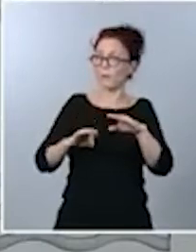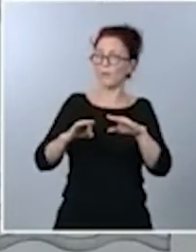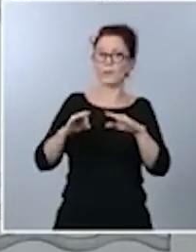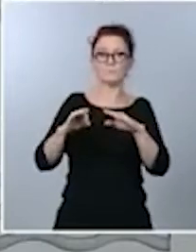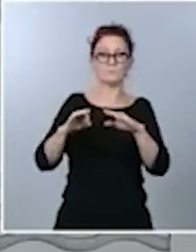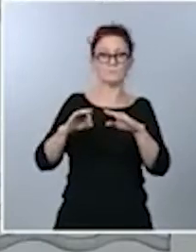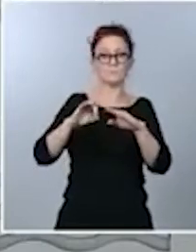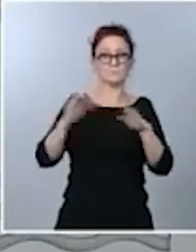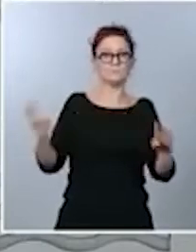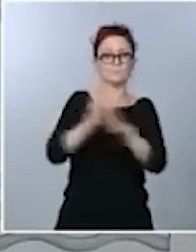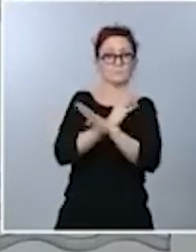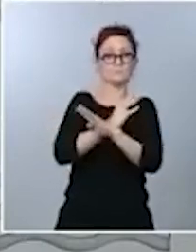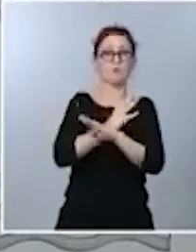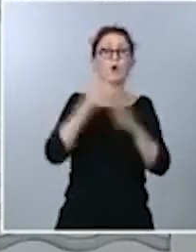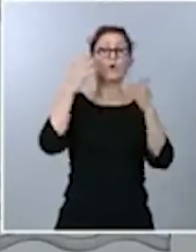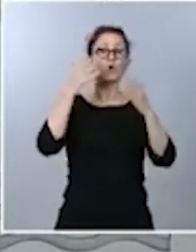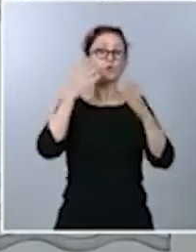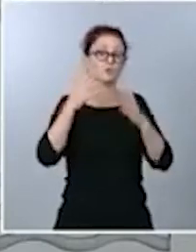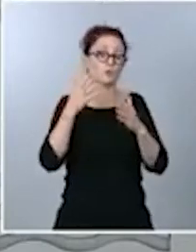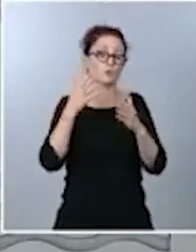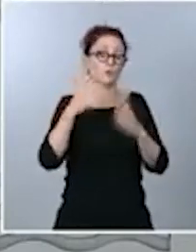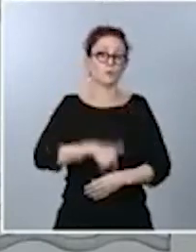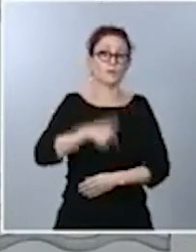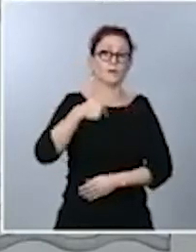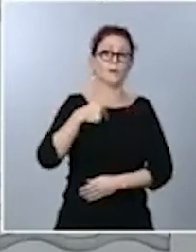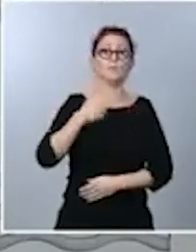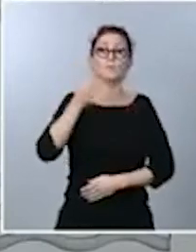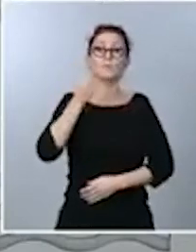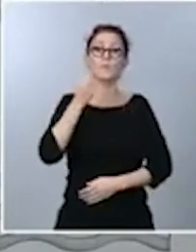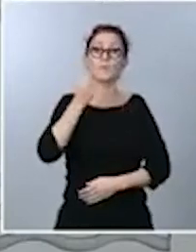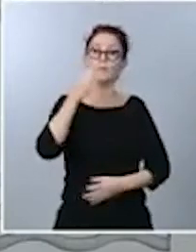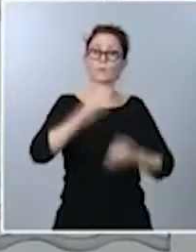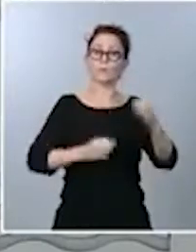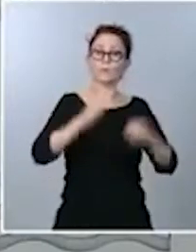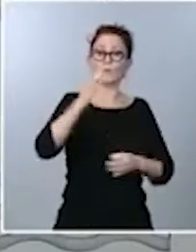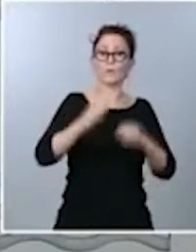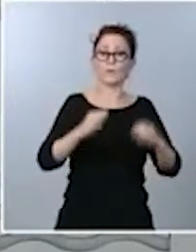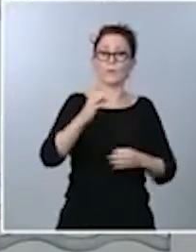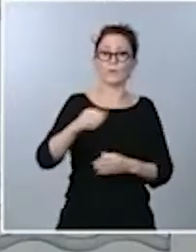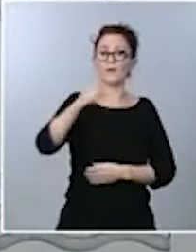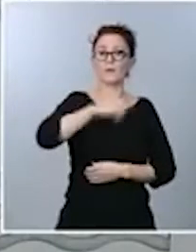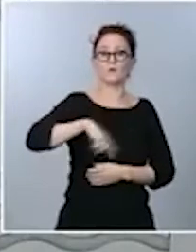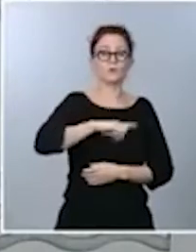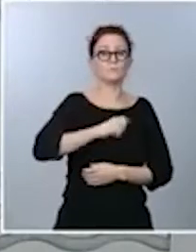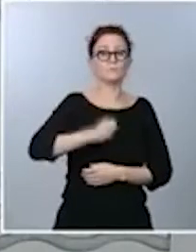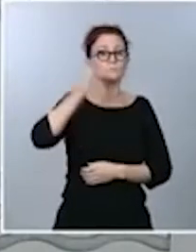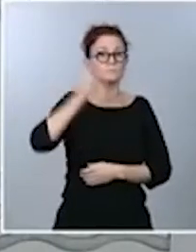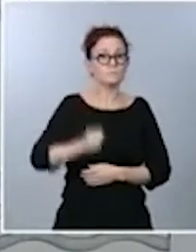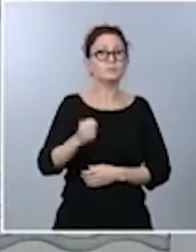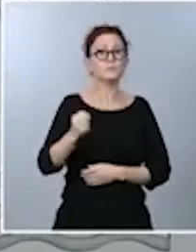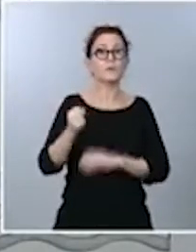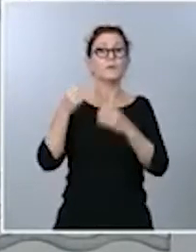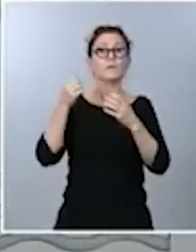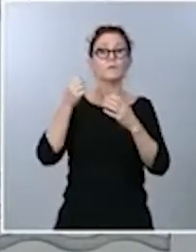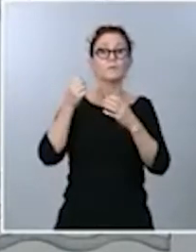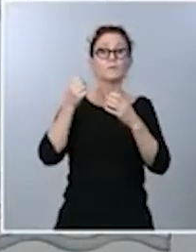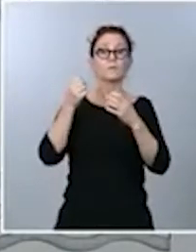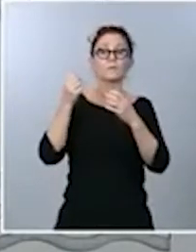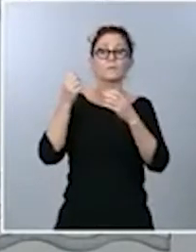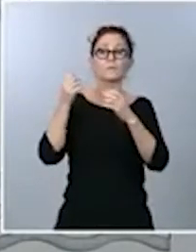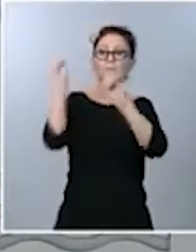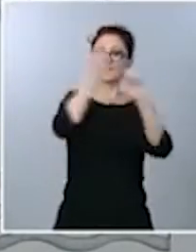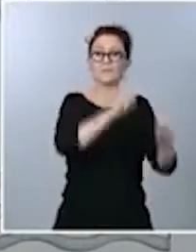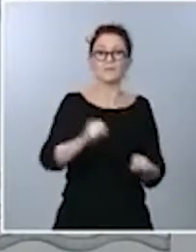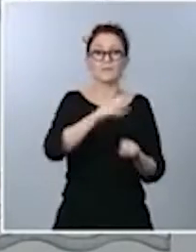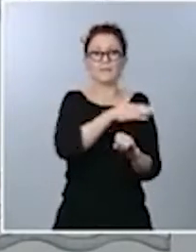del Consejo General del Poder Judicial y hemos defendido la legitimidad de la renovación de las instituciones para que no se produzca